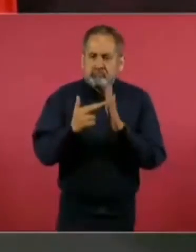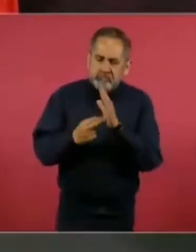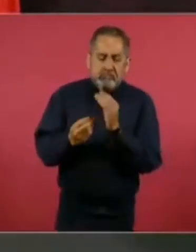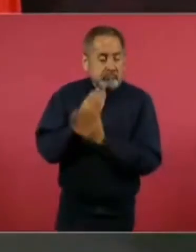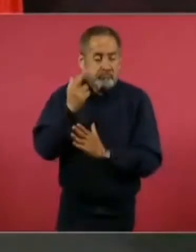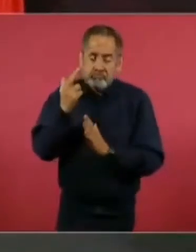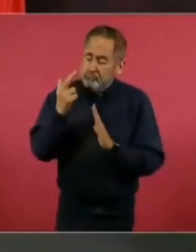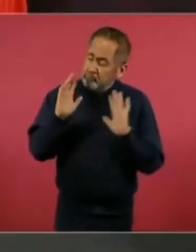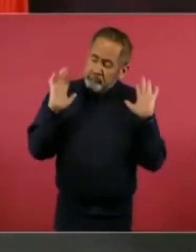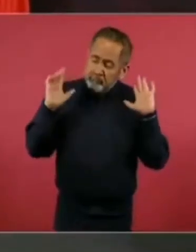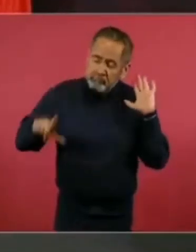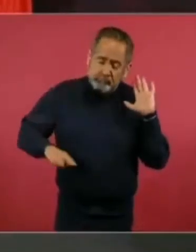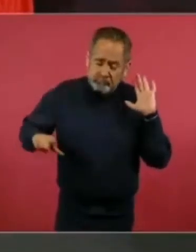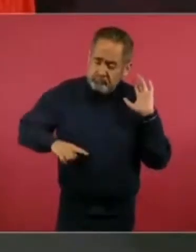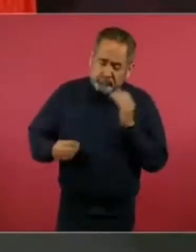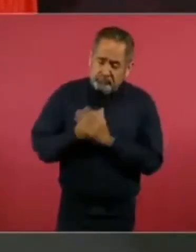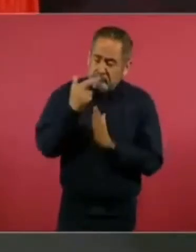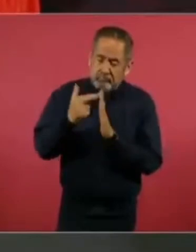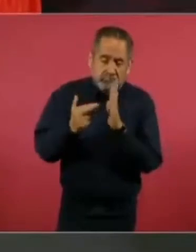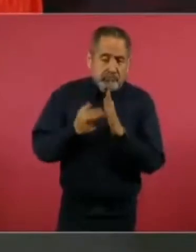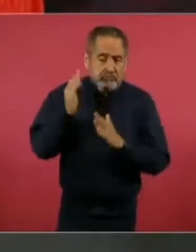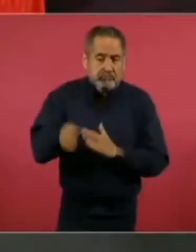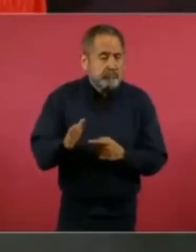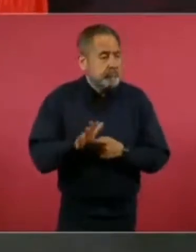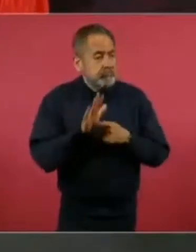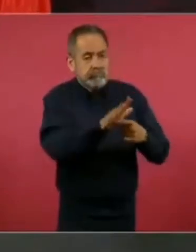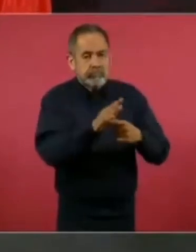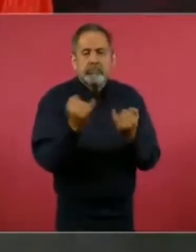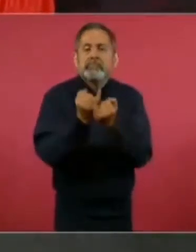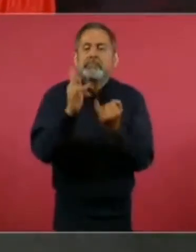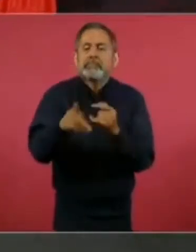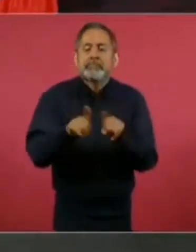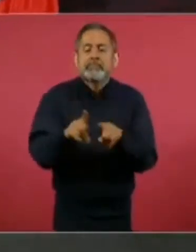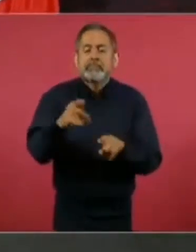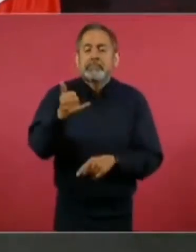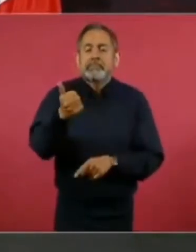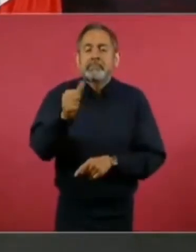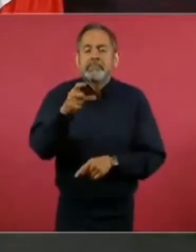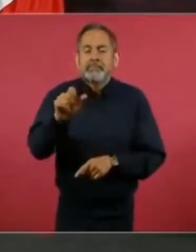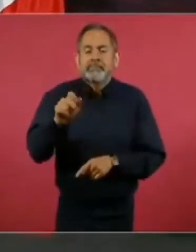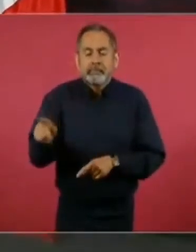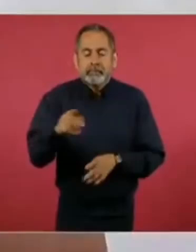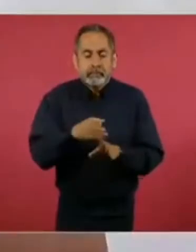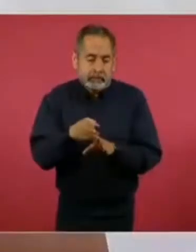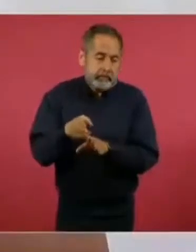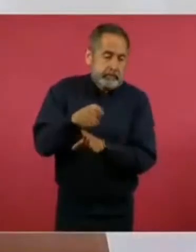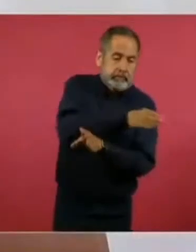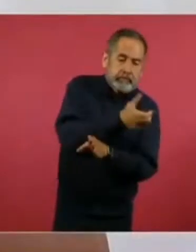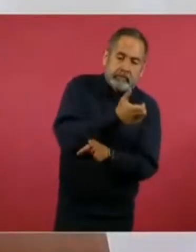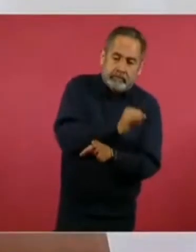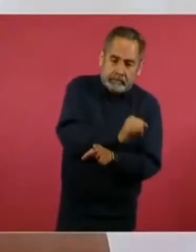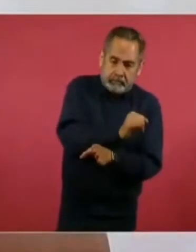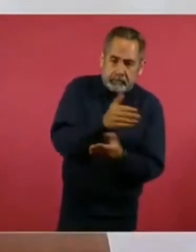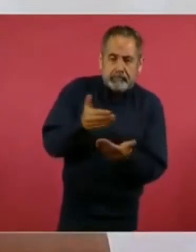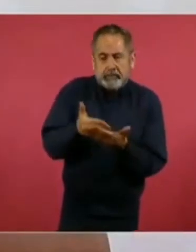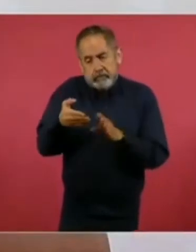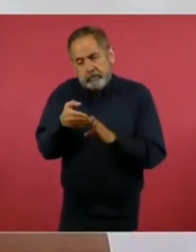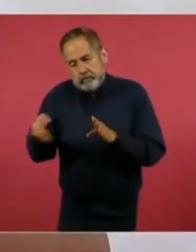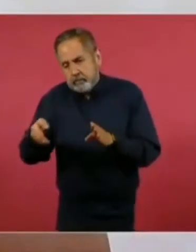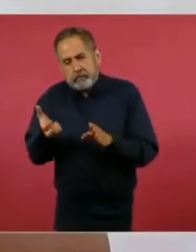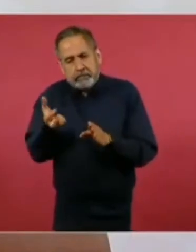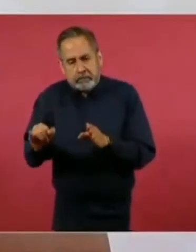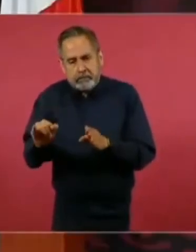lo que decían los yaquis, antes como antes, ahora como ahora.